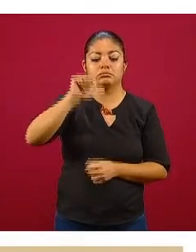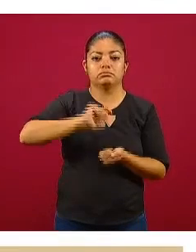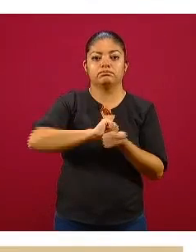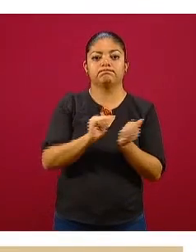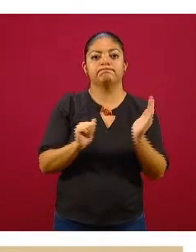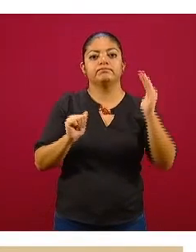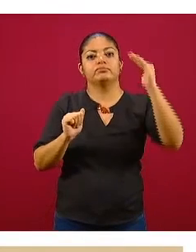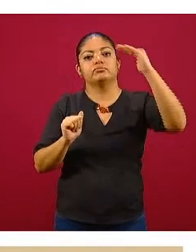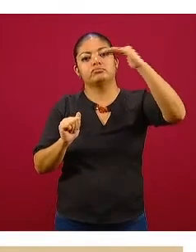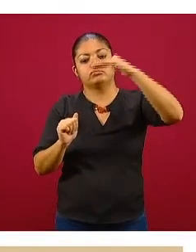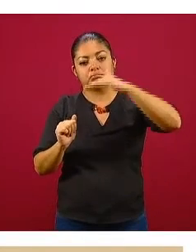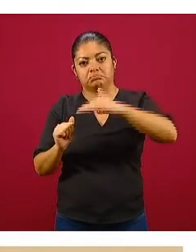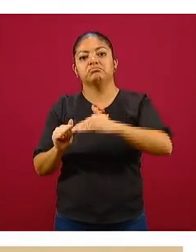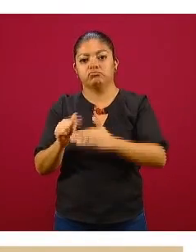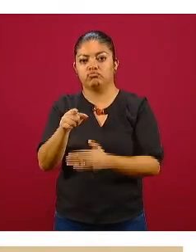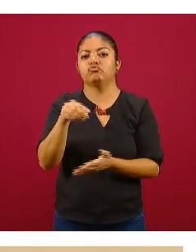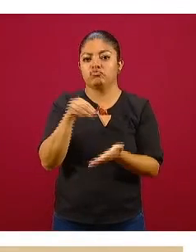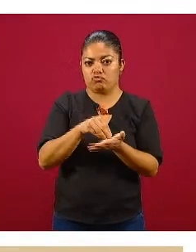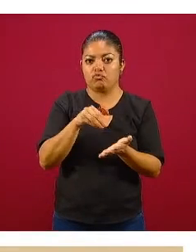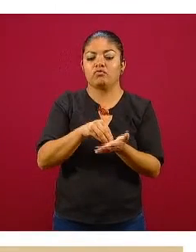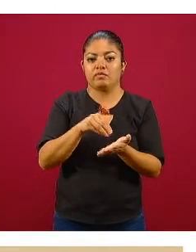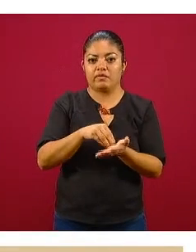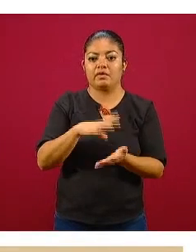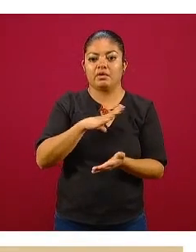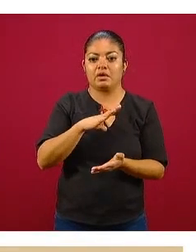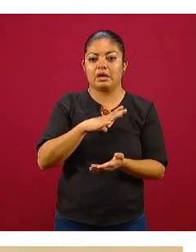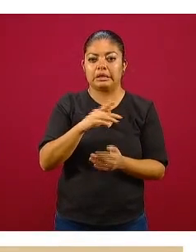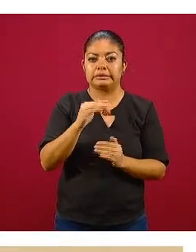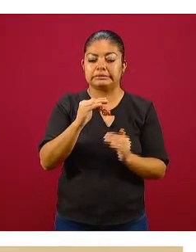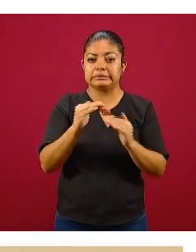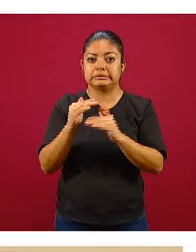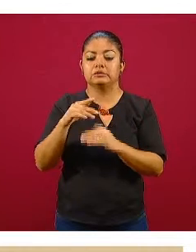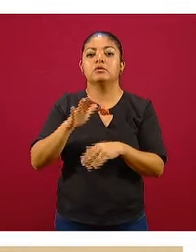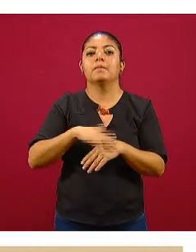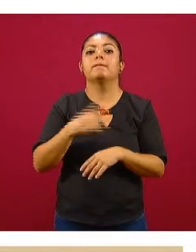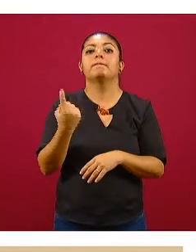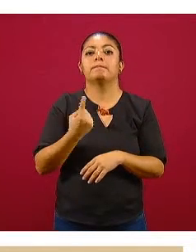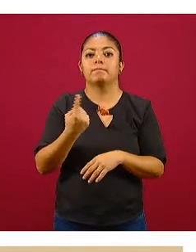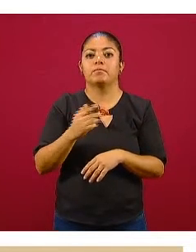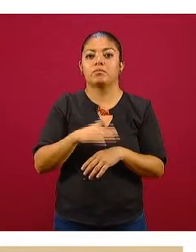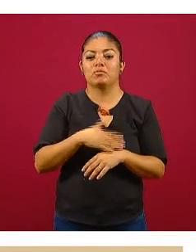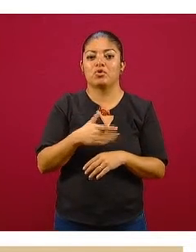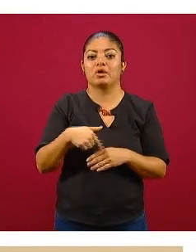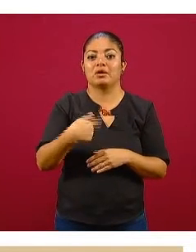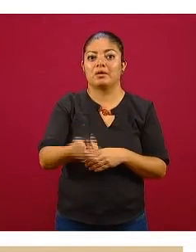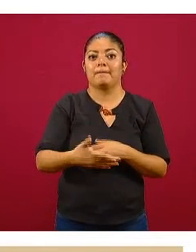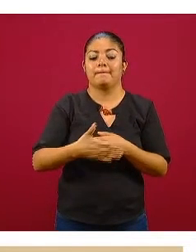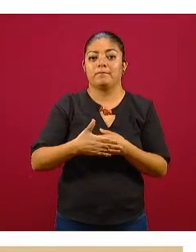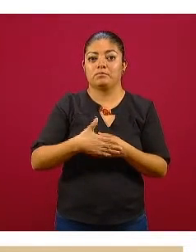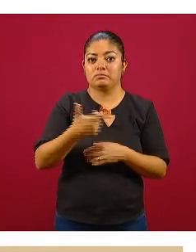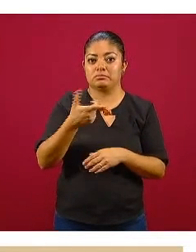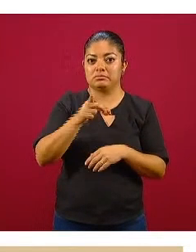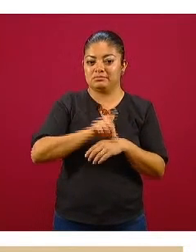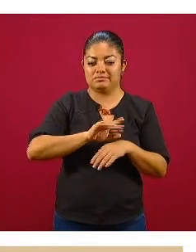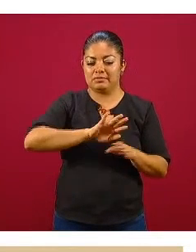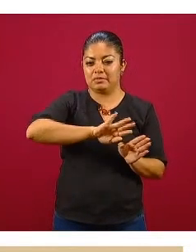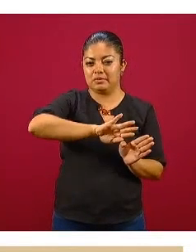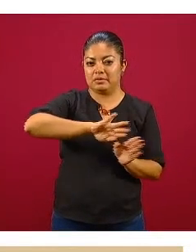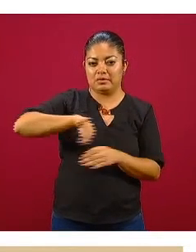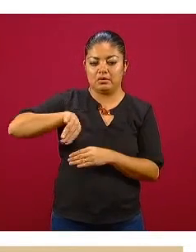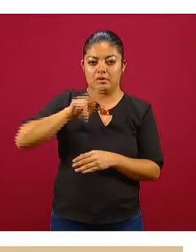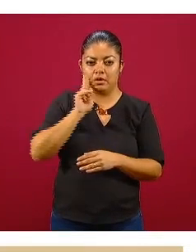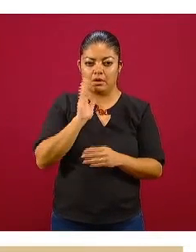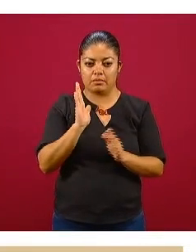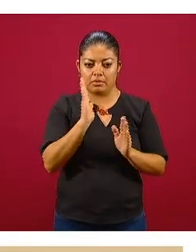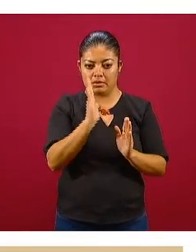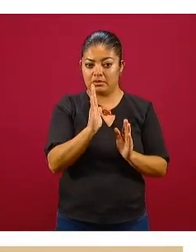aquí lo vemos todavía con cierta reserva porque está muy próximo a los últimos siete días que si los descontamos por no